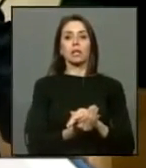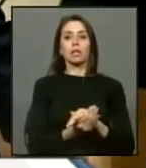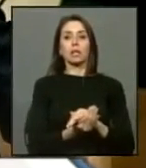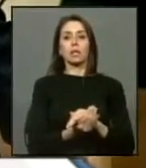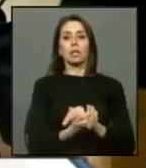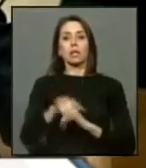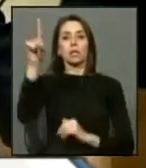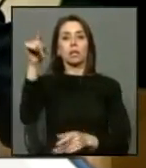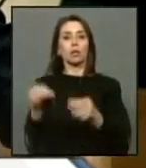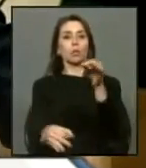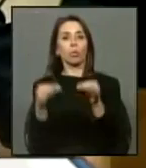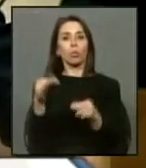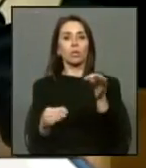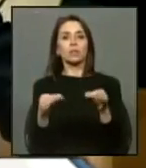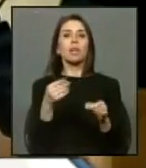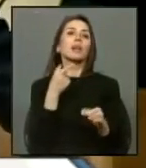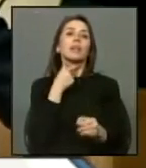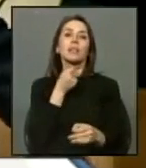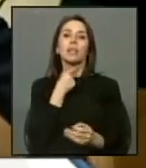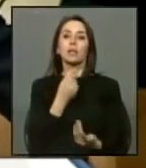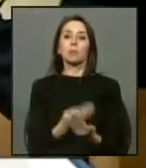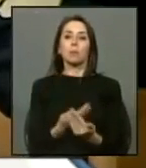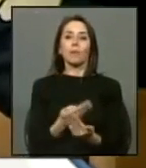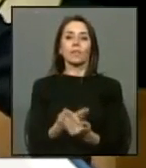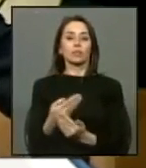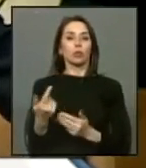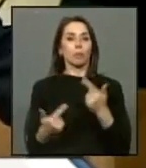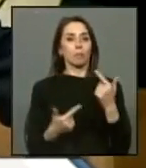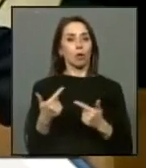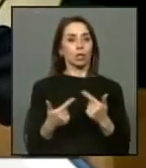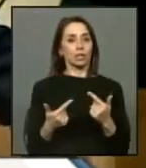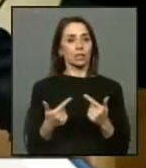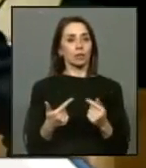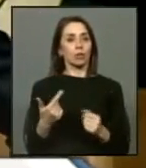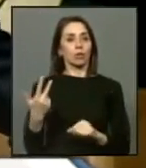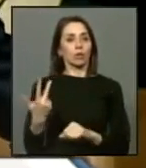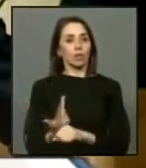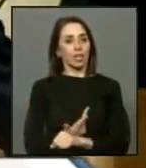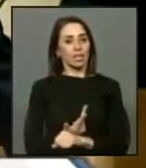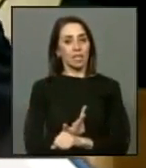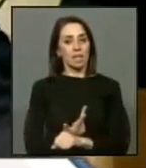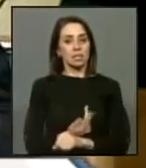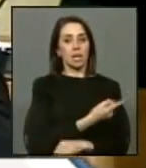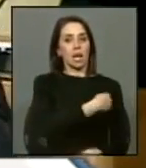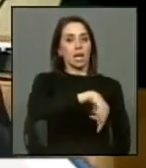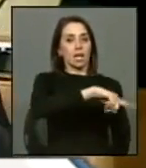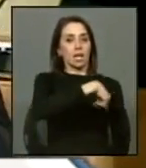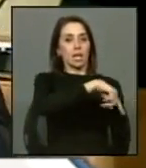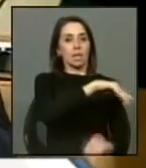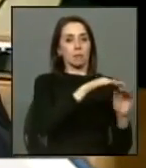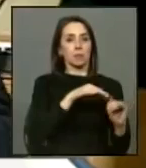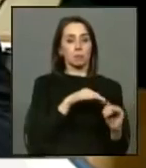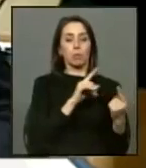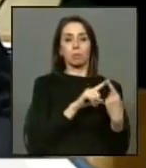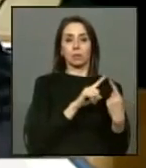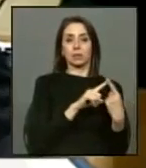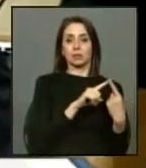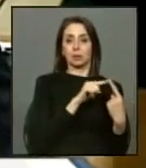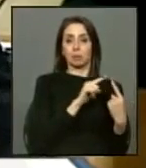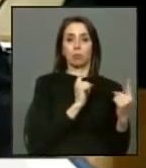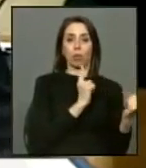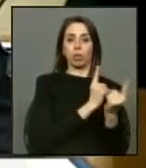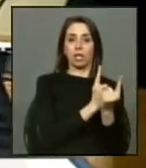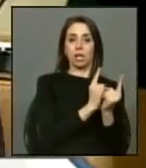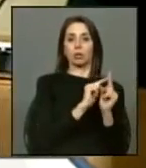querer sacar un provecho político de las desgracias que ellos mismos o formaron parte directamente o